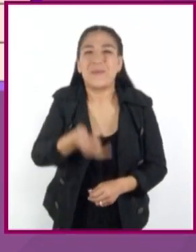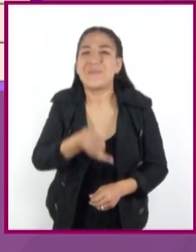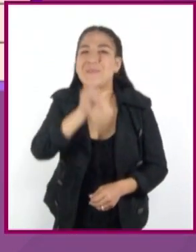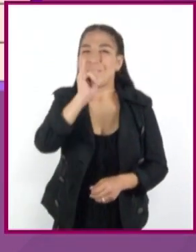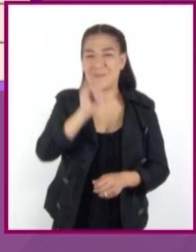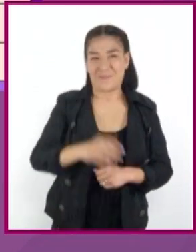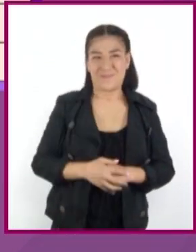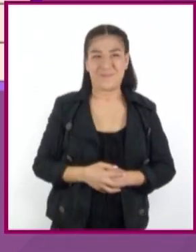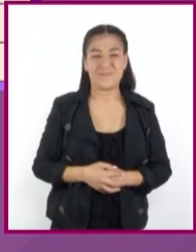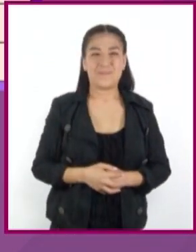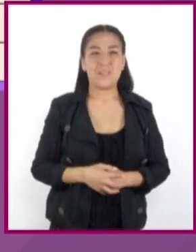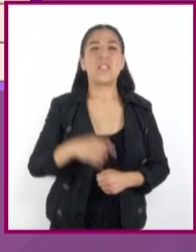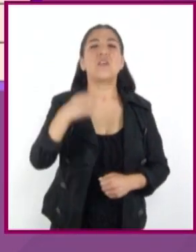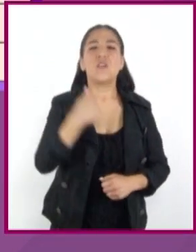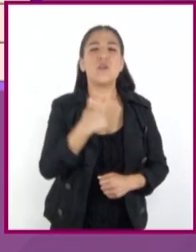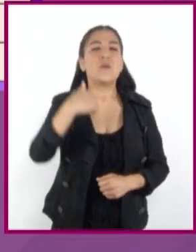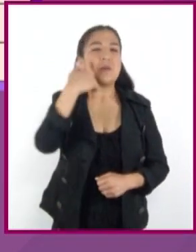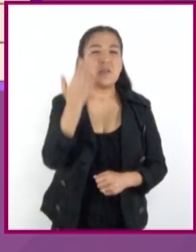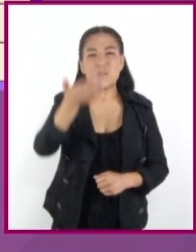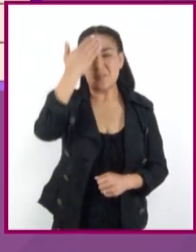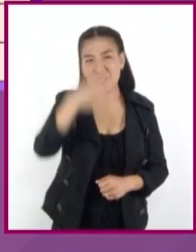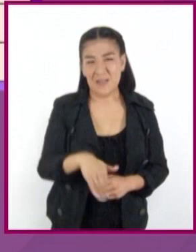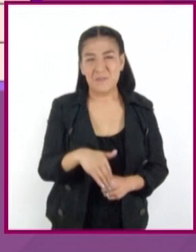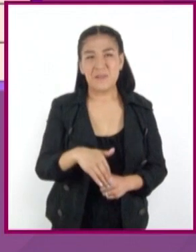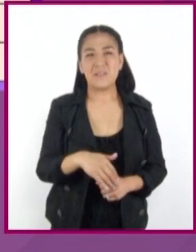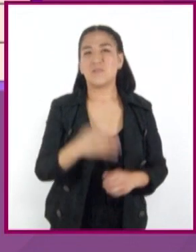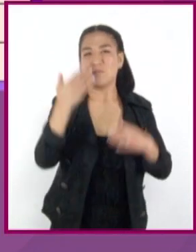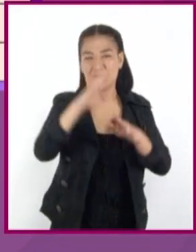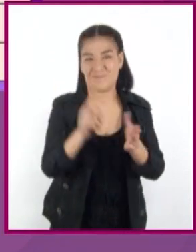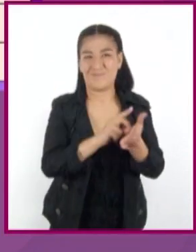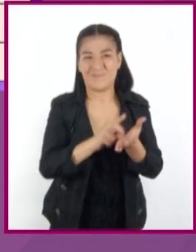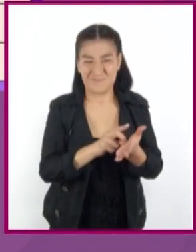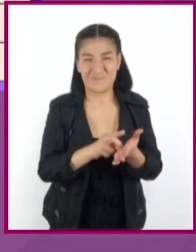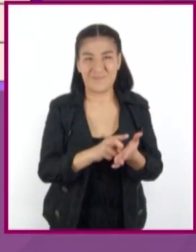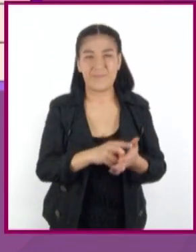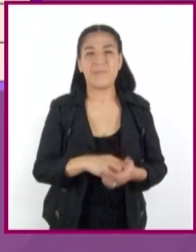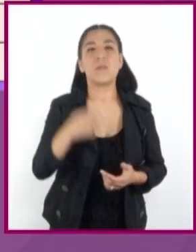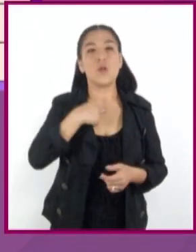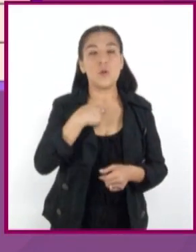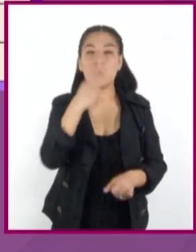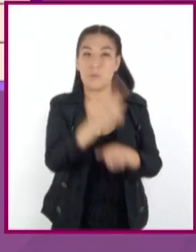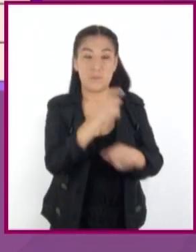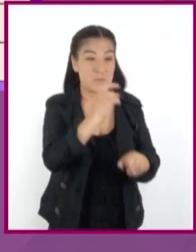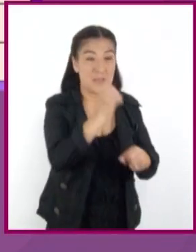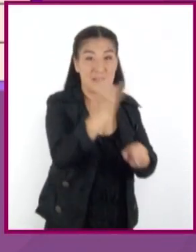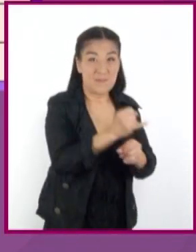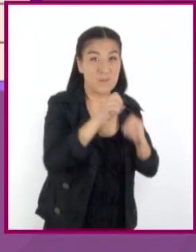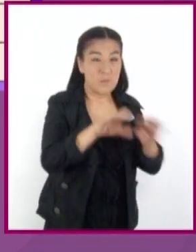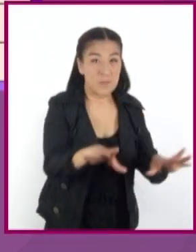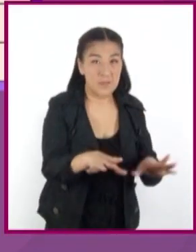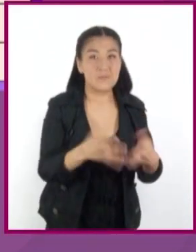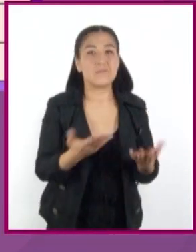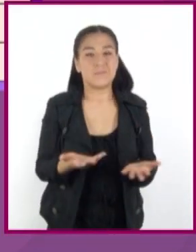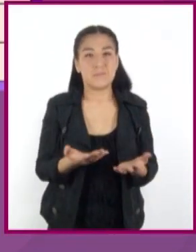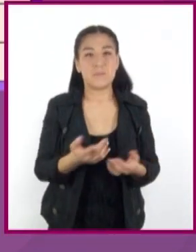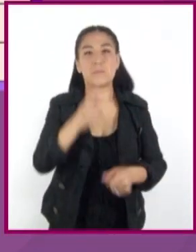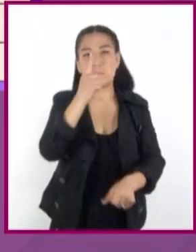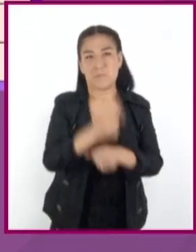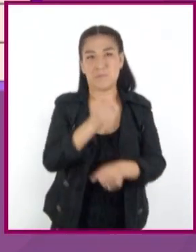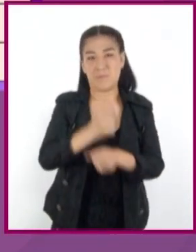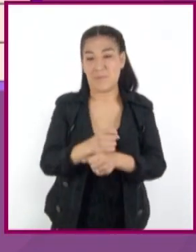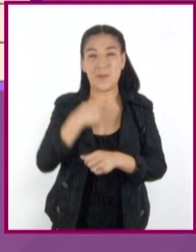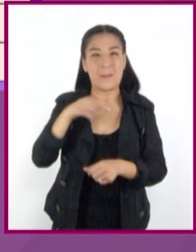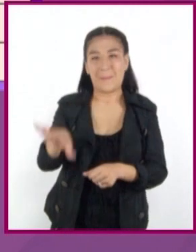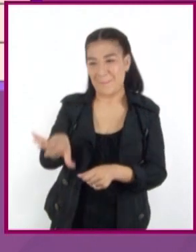Cuando quiero saber sobre las adicciones, me baso en información de la primera fuente que haya